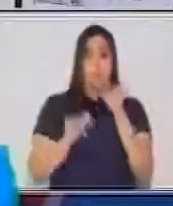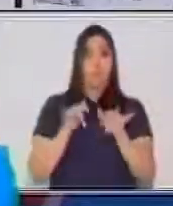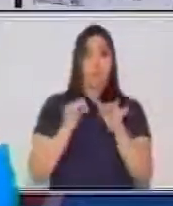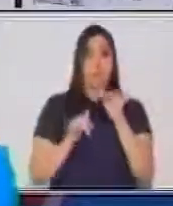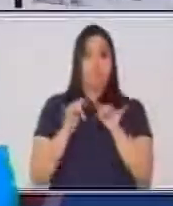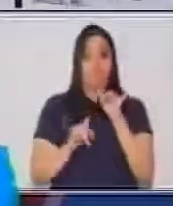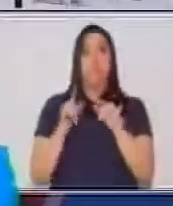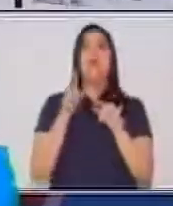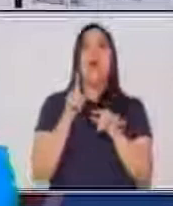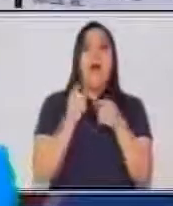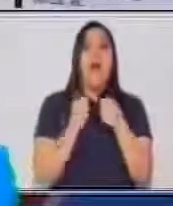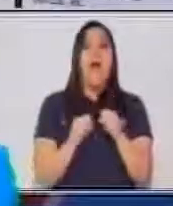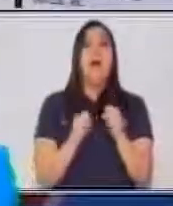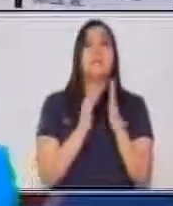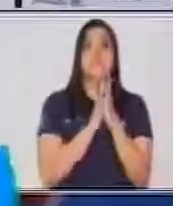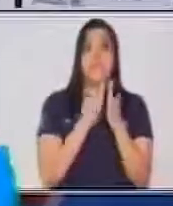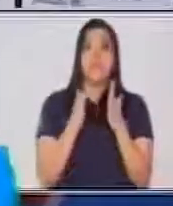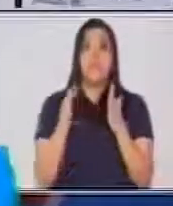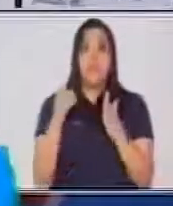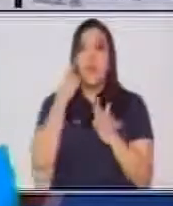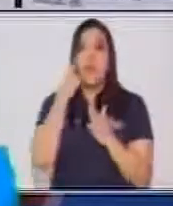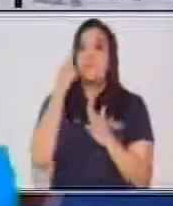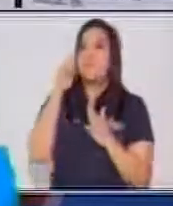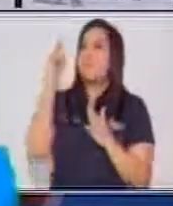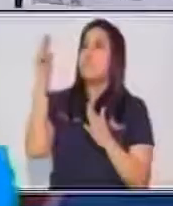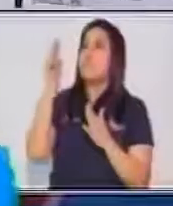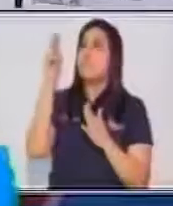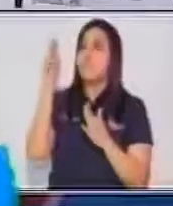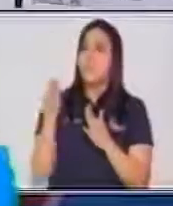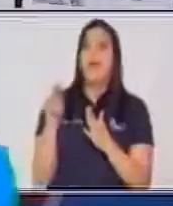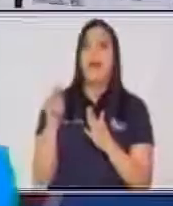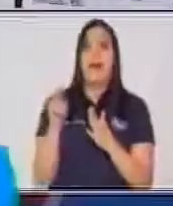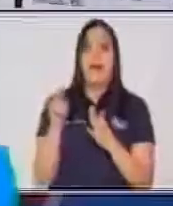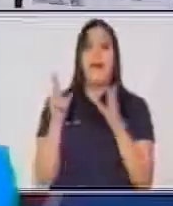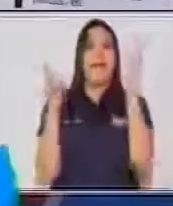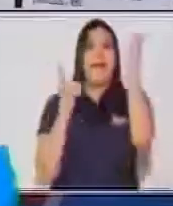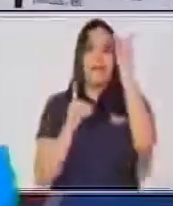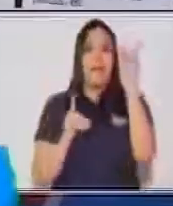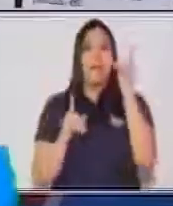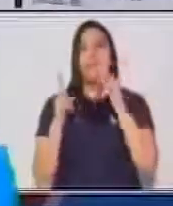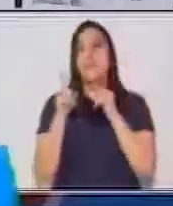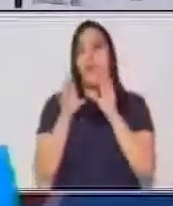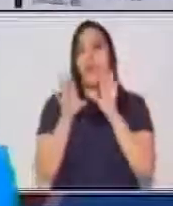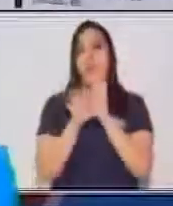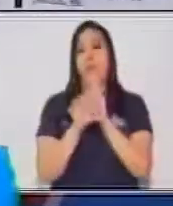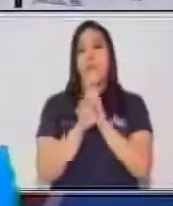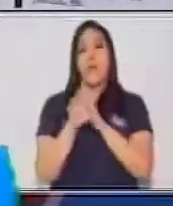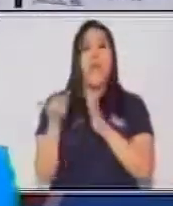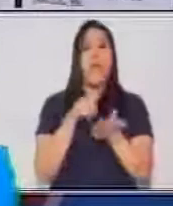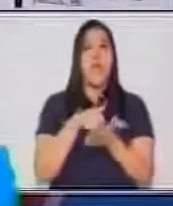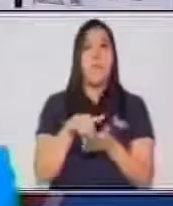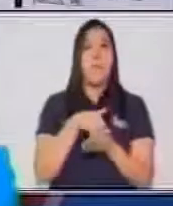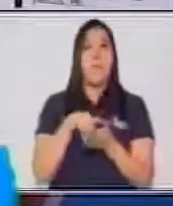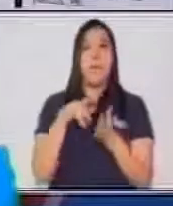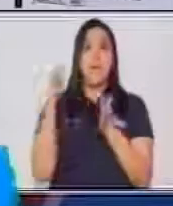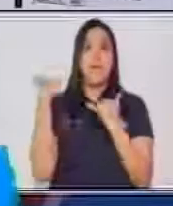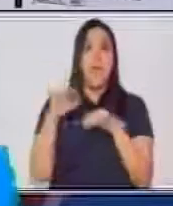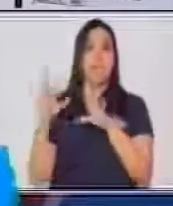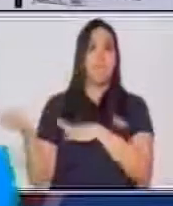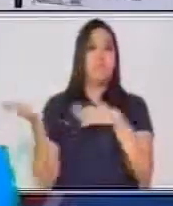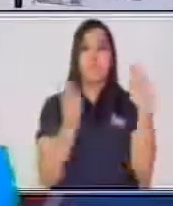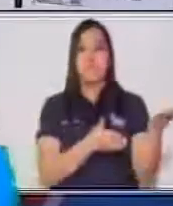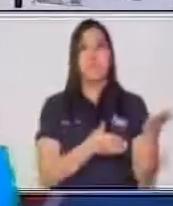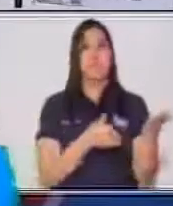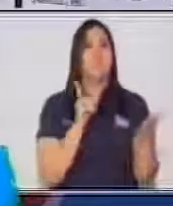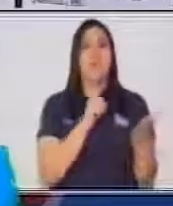fácilmente elaborar un trifoliar. Esto no quiere decir que tú vas a imprimirlo o que solo así es válido un trifoliar, ¿no? Tú